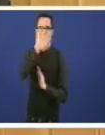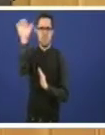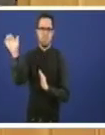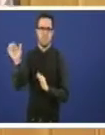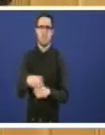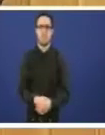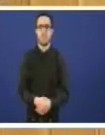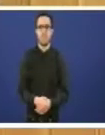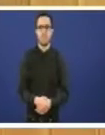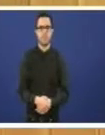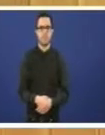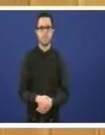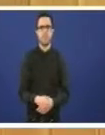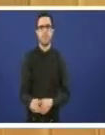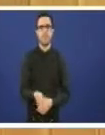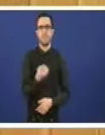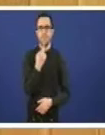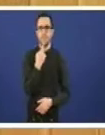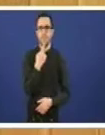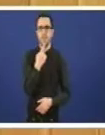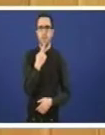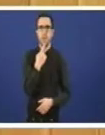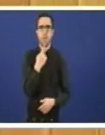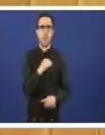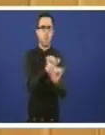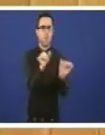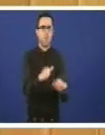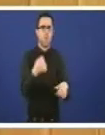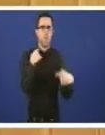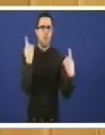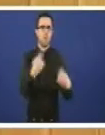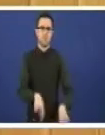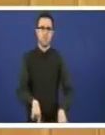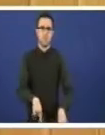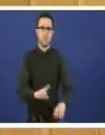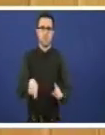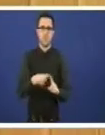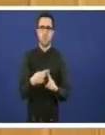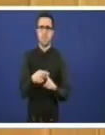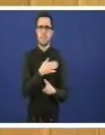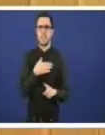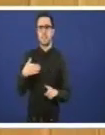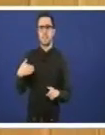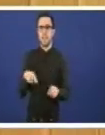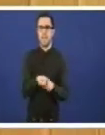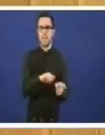din fracasa este modelo e queren trasladálo a outro lugar